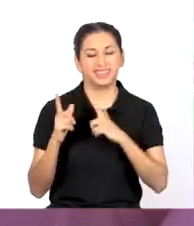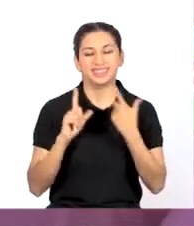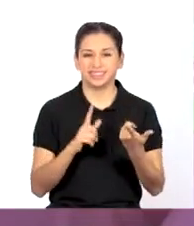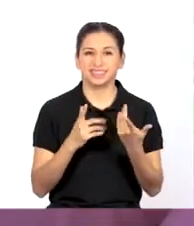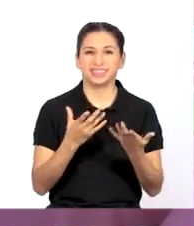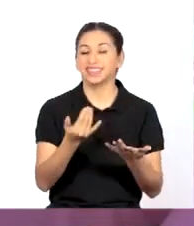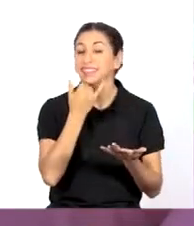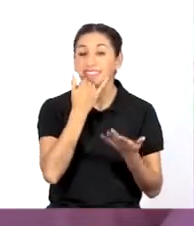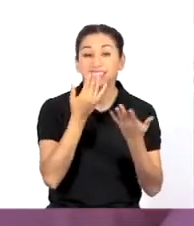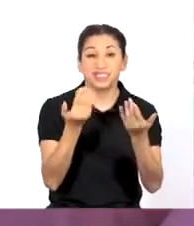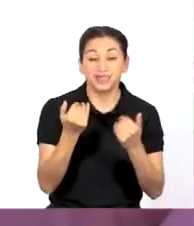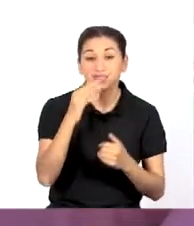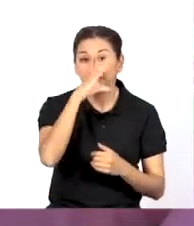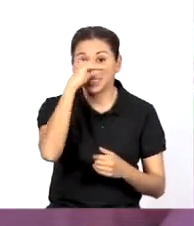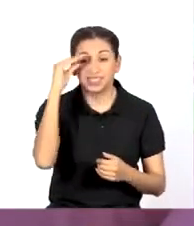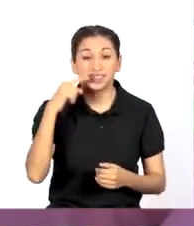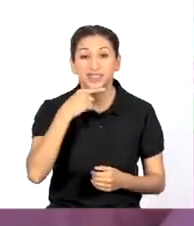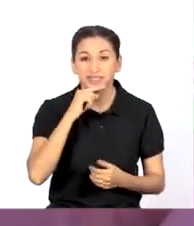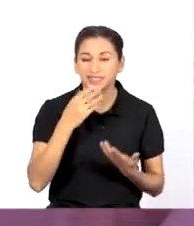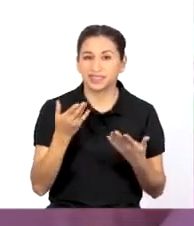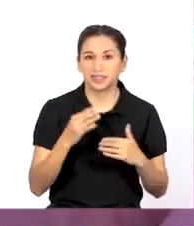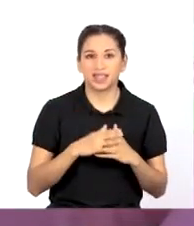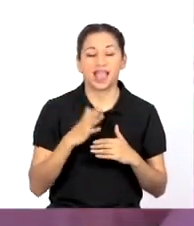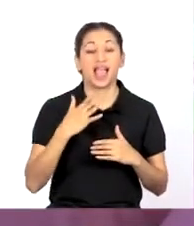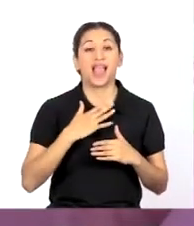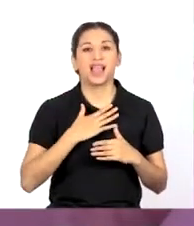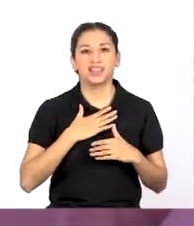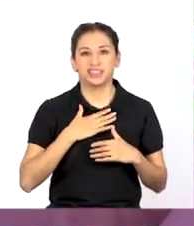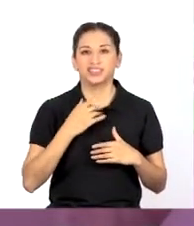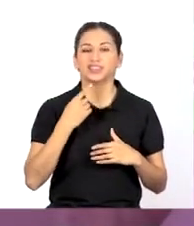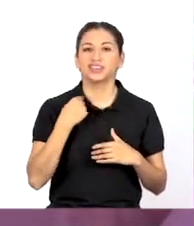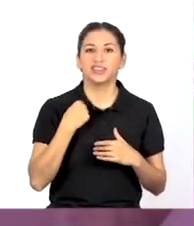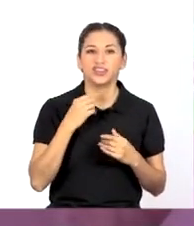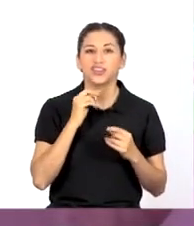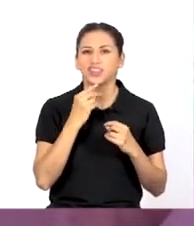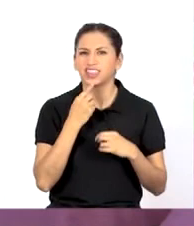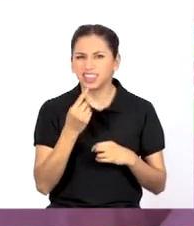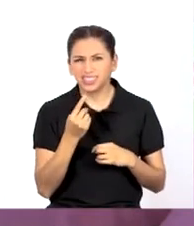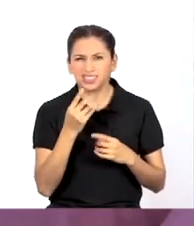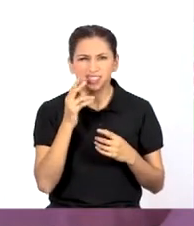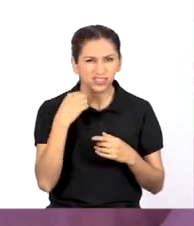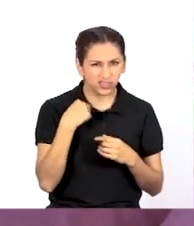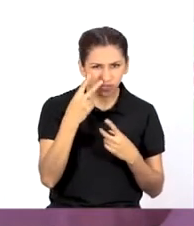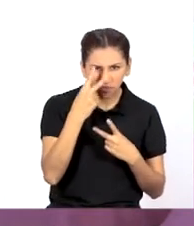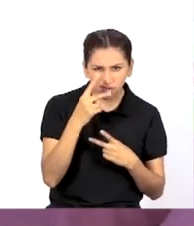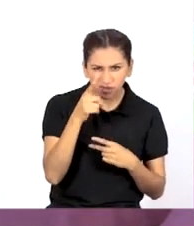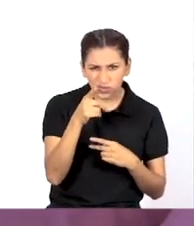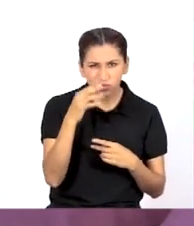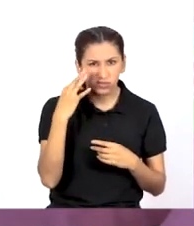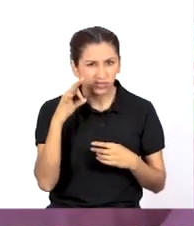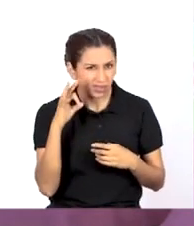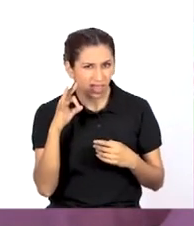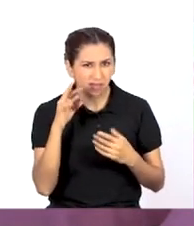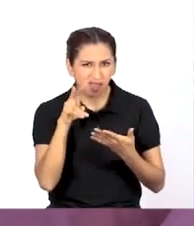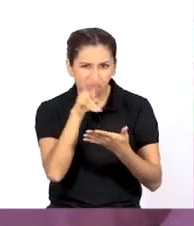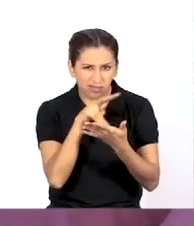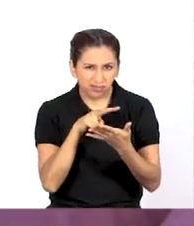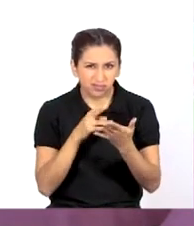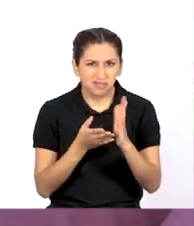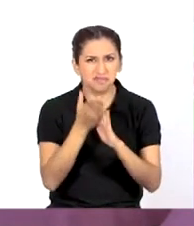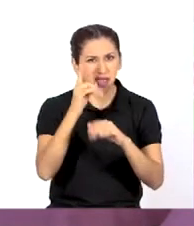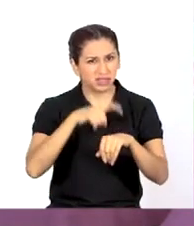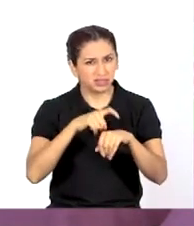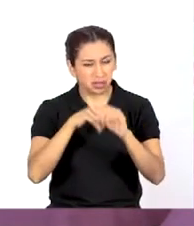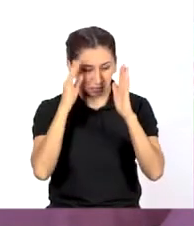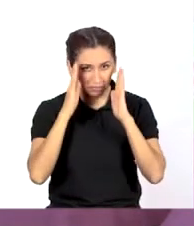¡Listo! ¿Qué me ibas a decir, Juliana? Estaba a punto de remarcar que veo que le estás dedicando